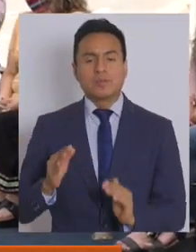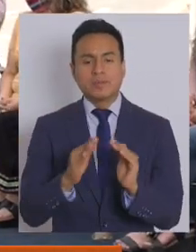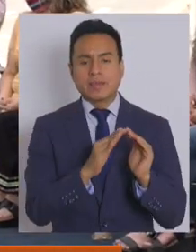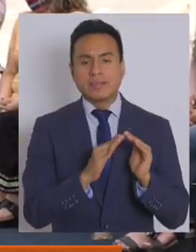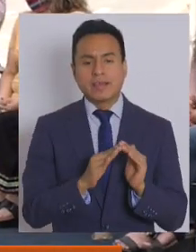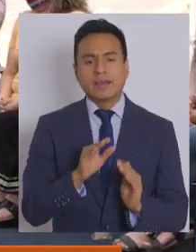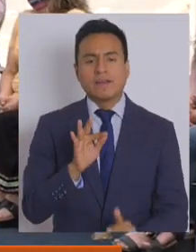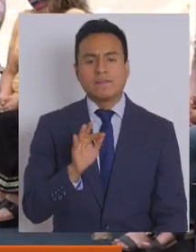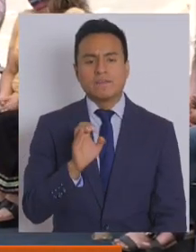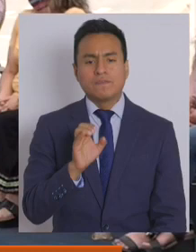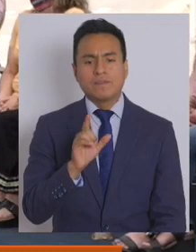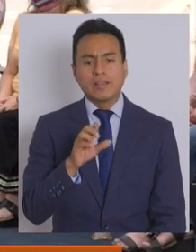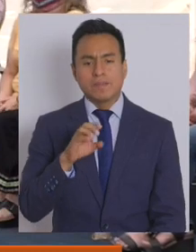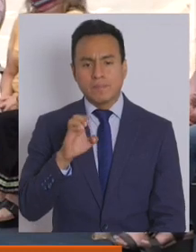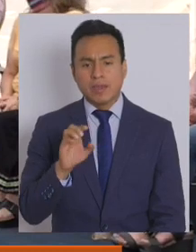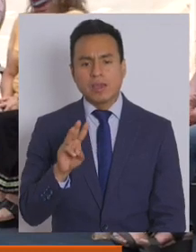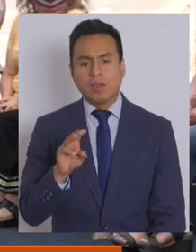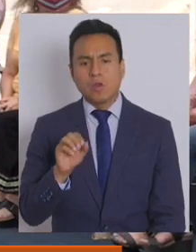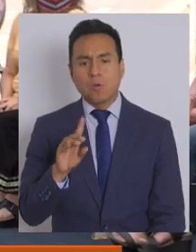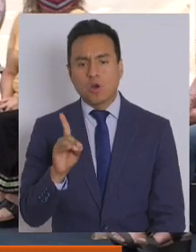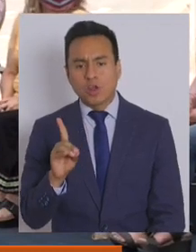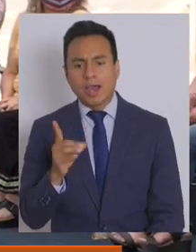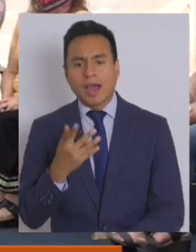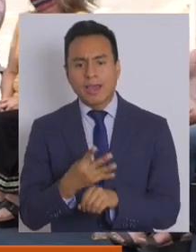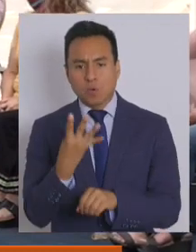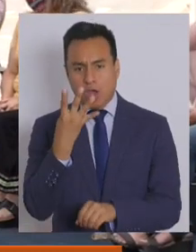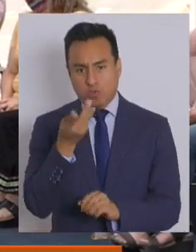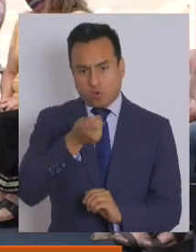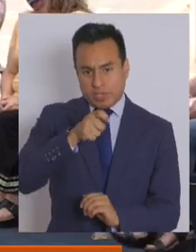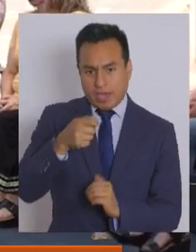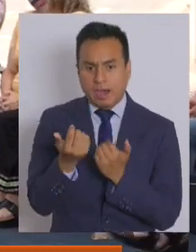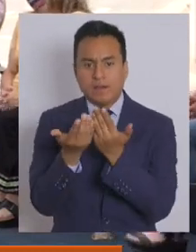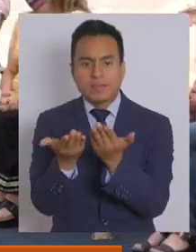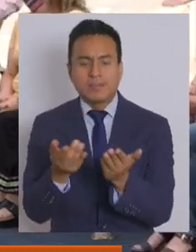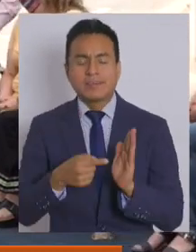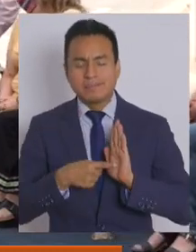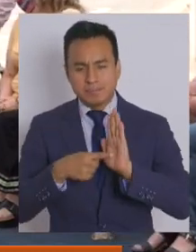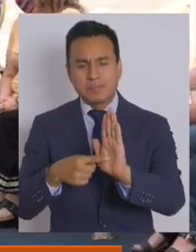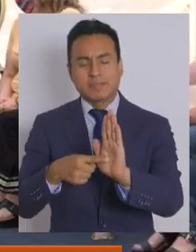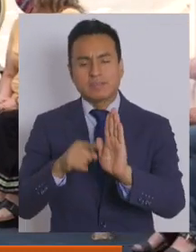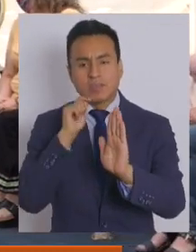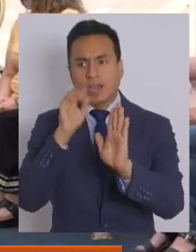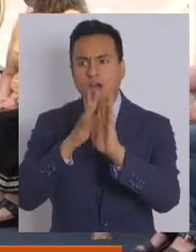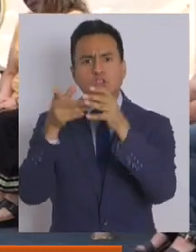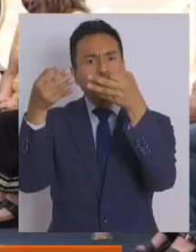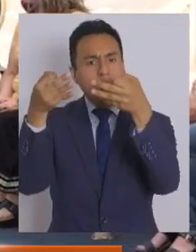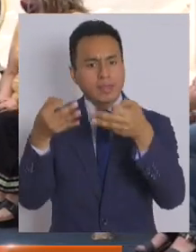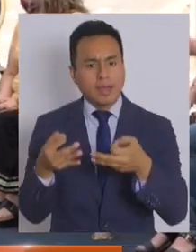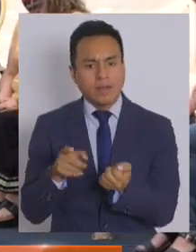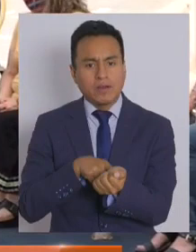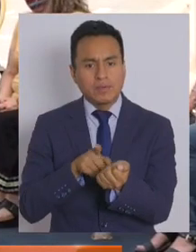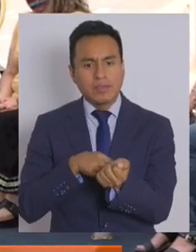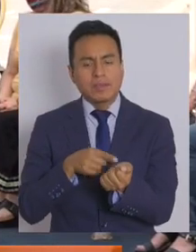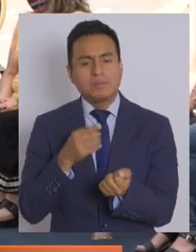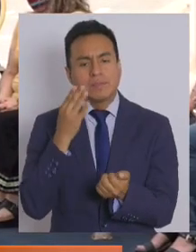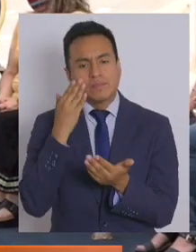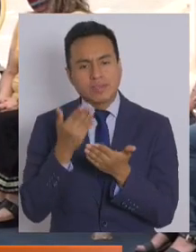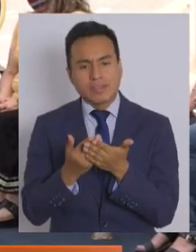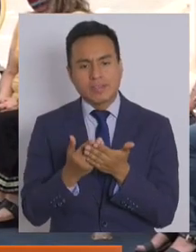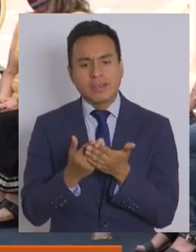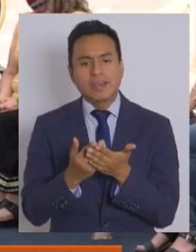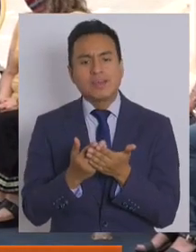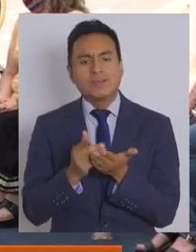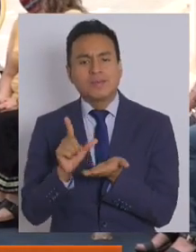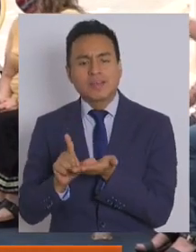Huor, para hacer entrega de las cuatro llaves que representan a la totalidad de la familia beneficiaria de Montes